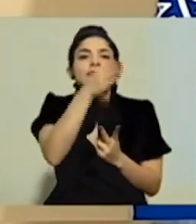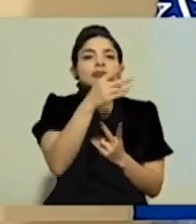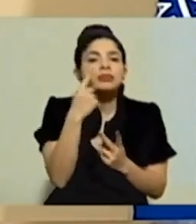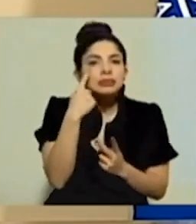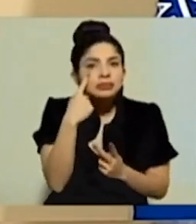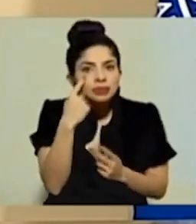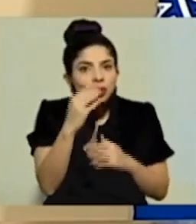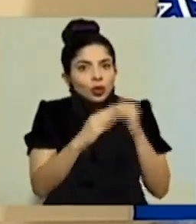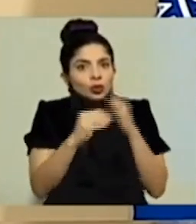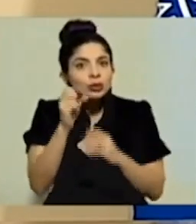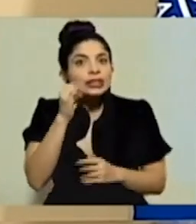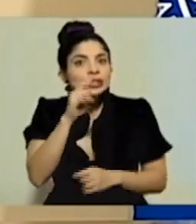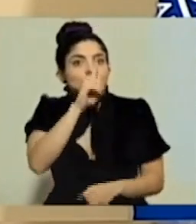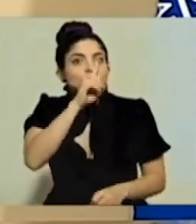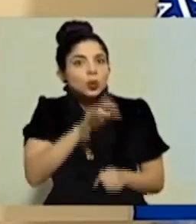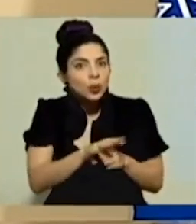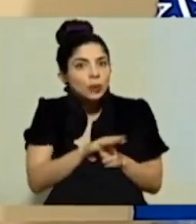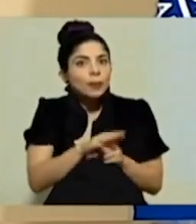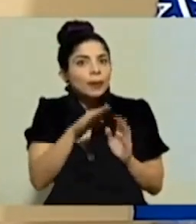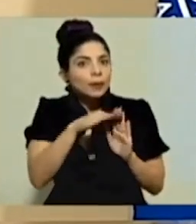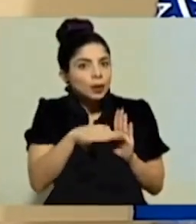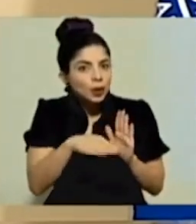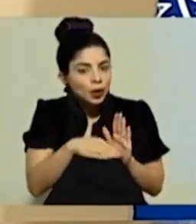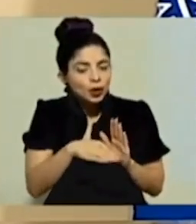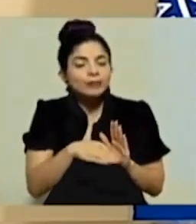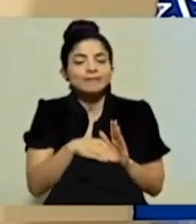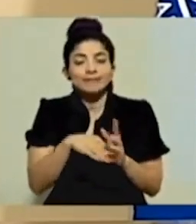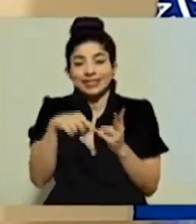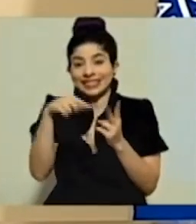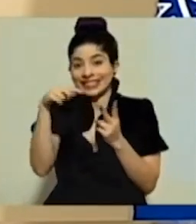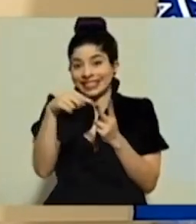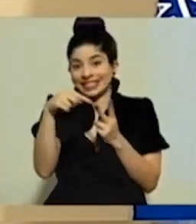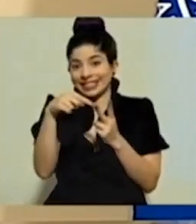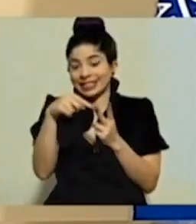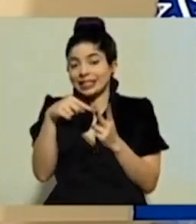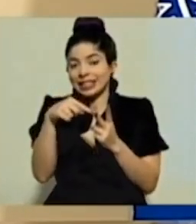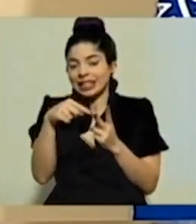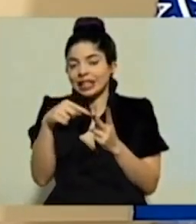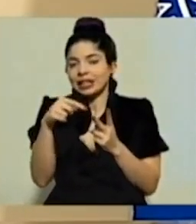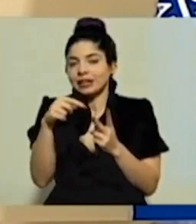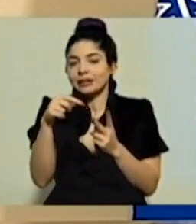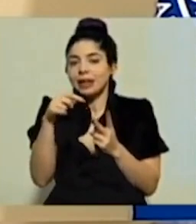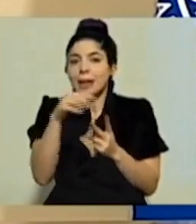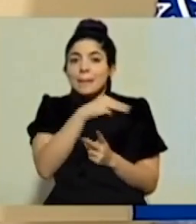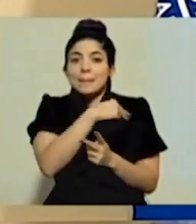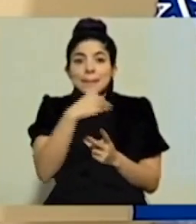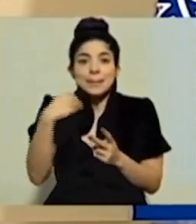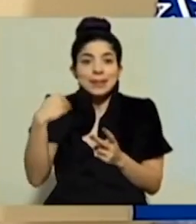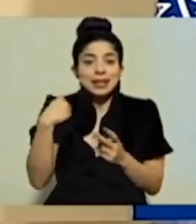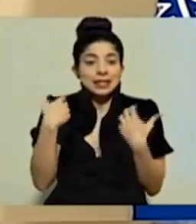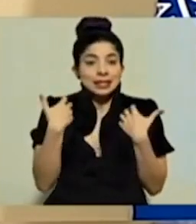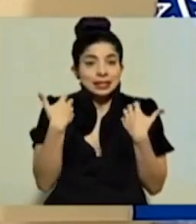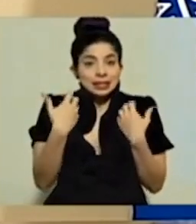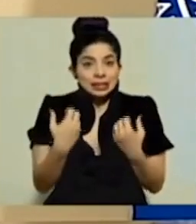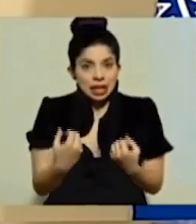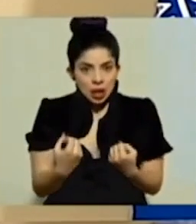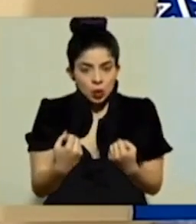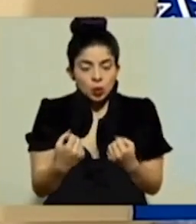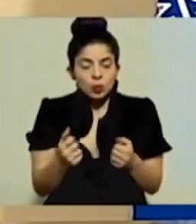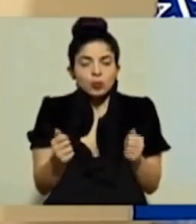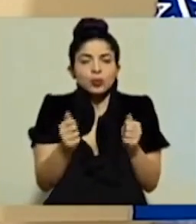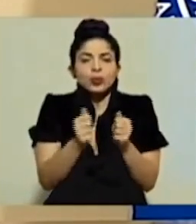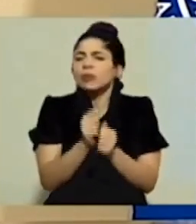verificar que se estuviese cumpliendo el protocolo. Con respecto a este segundo punto, entonces, el Ministerio de Salud, en